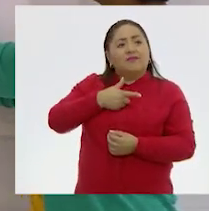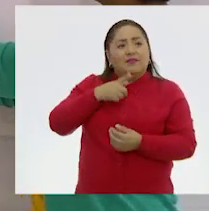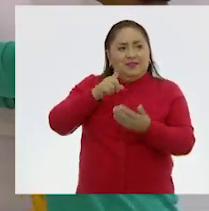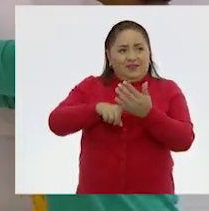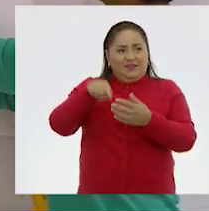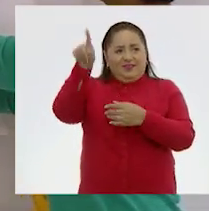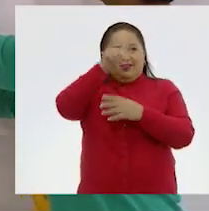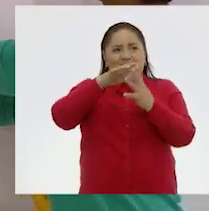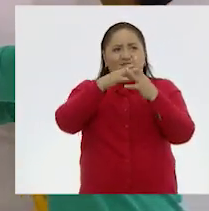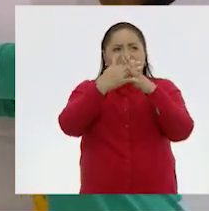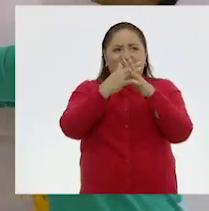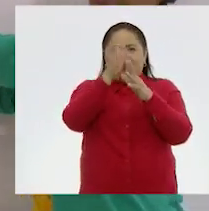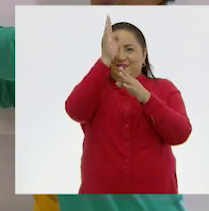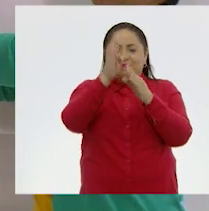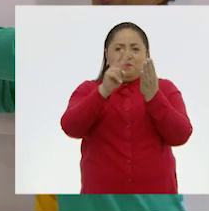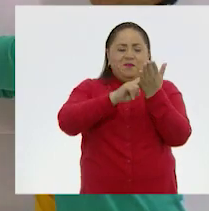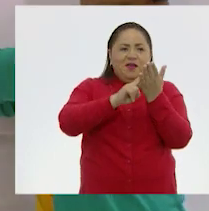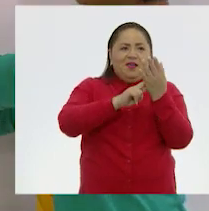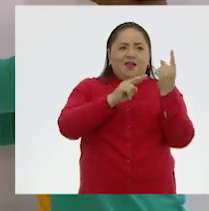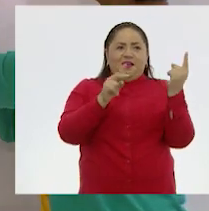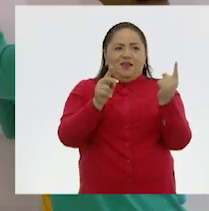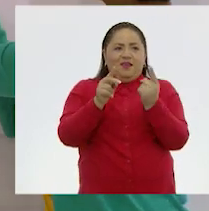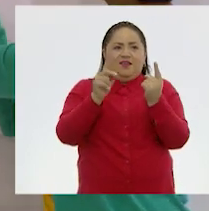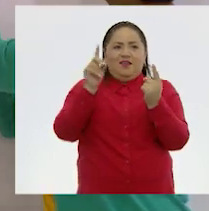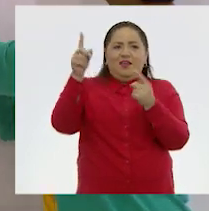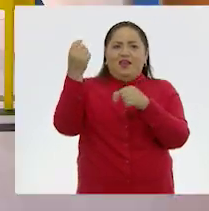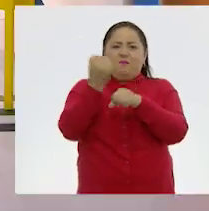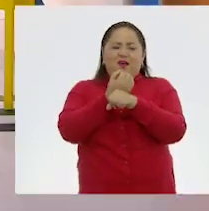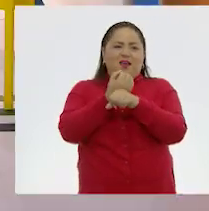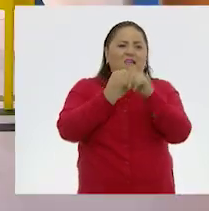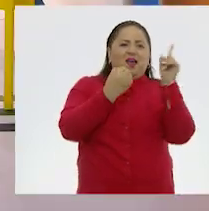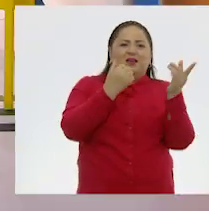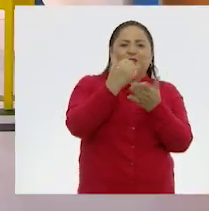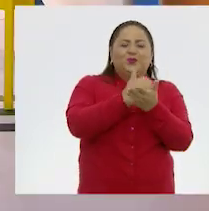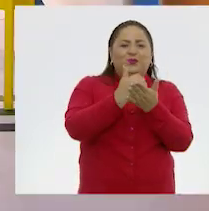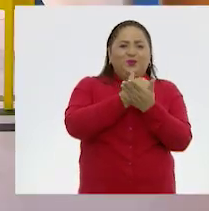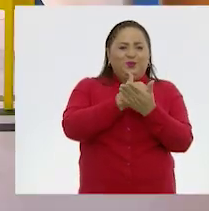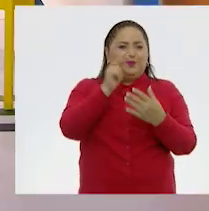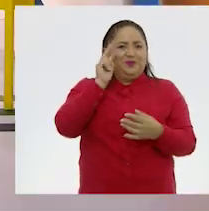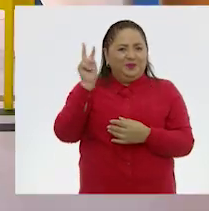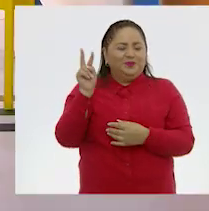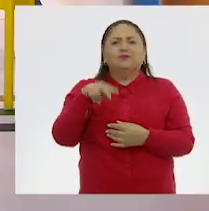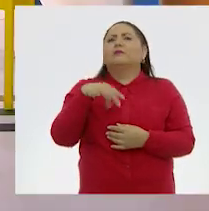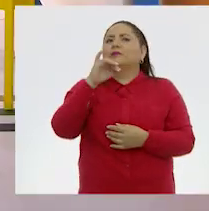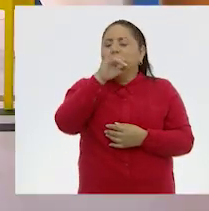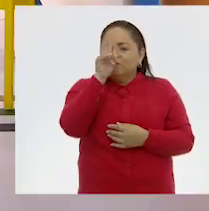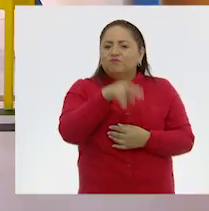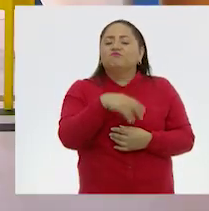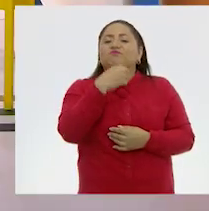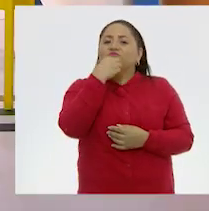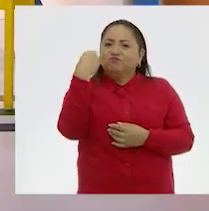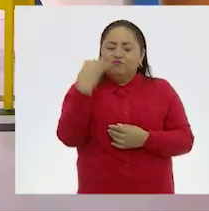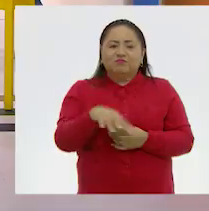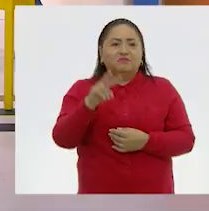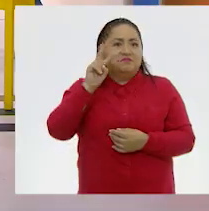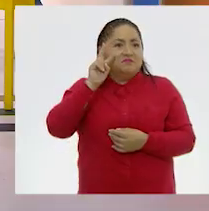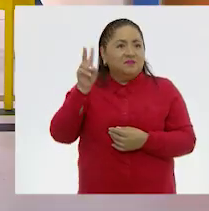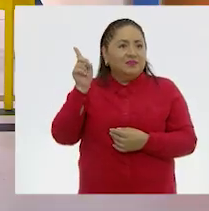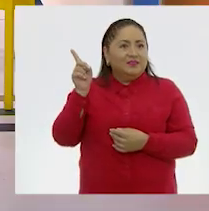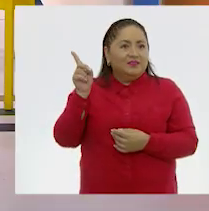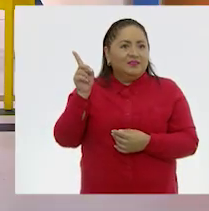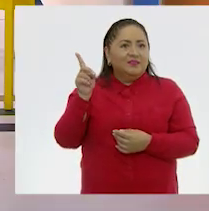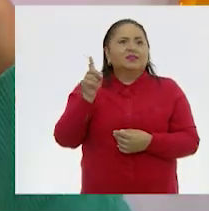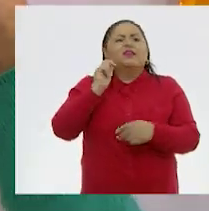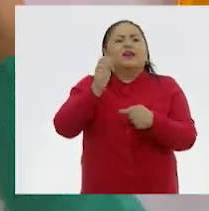Que te combinan en medio, pero quedan uniformes aquí. Eso es lo padre. está padrísimo. Mira esto, maestra.